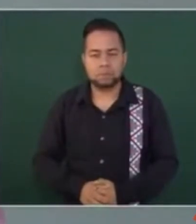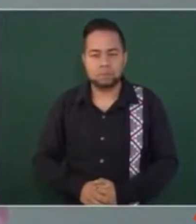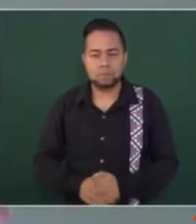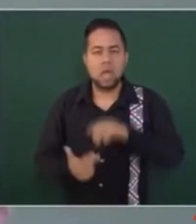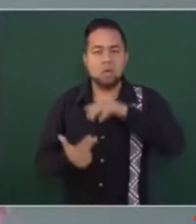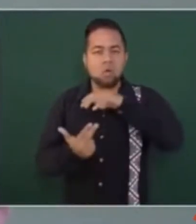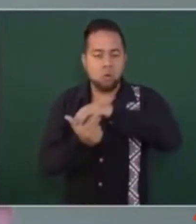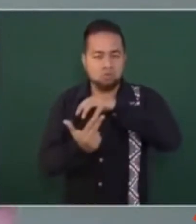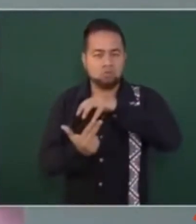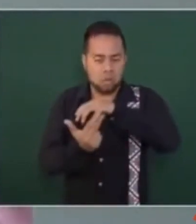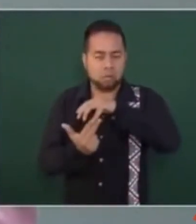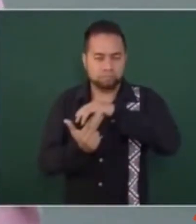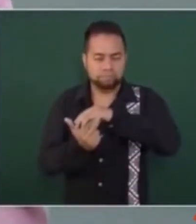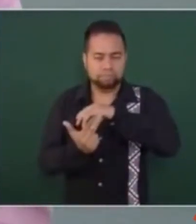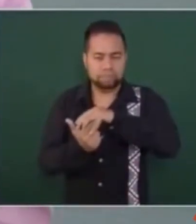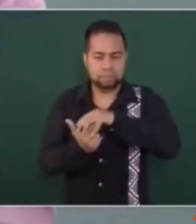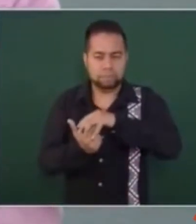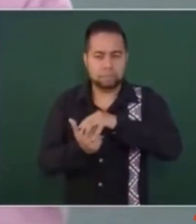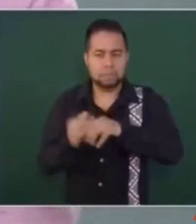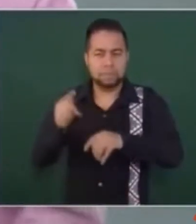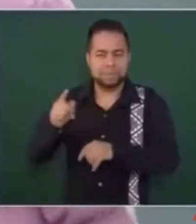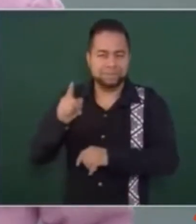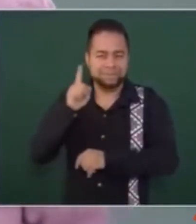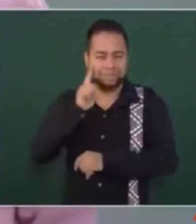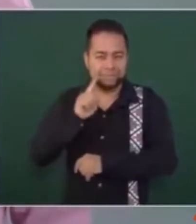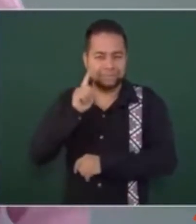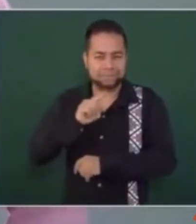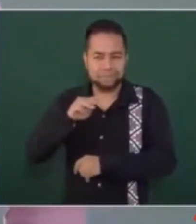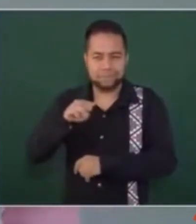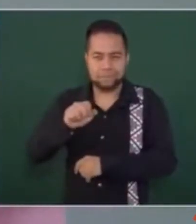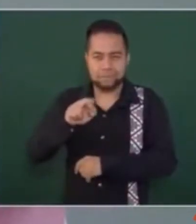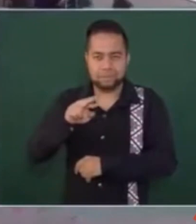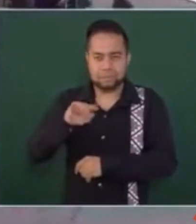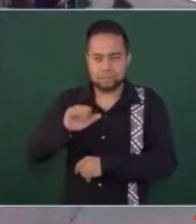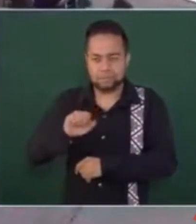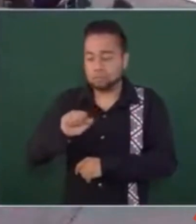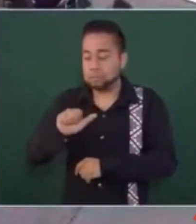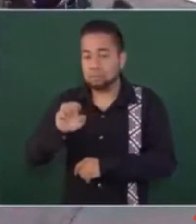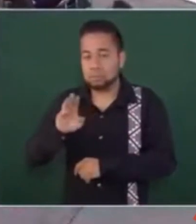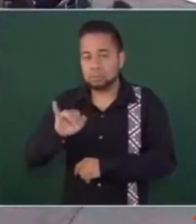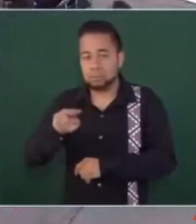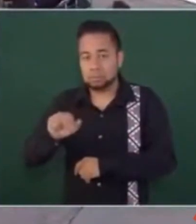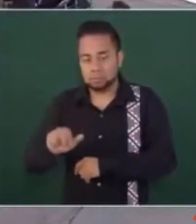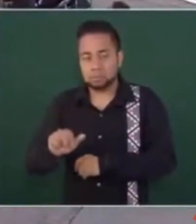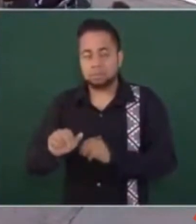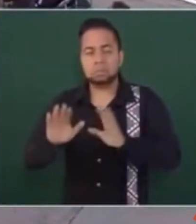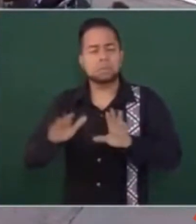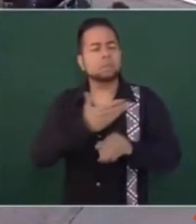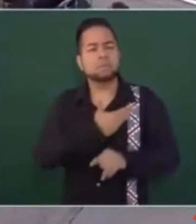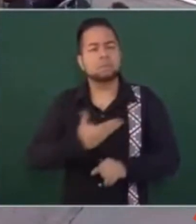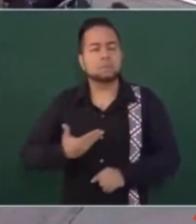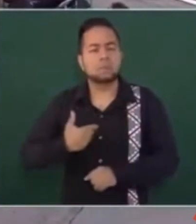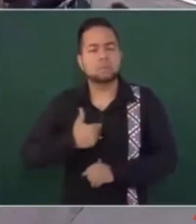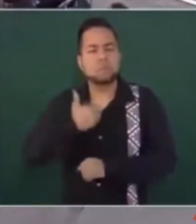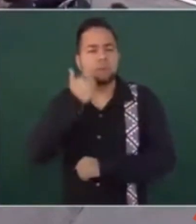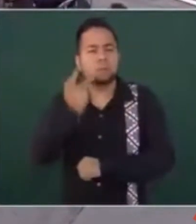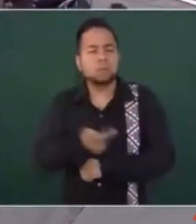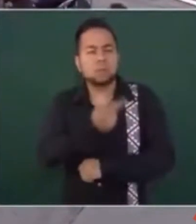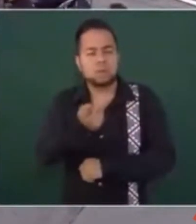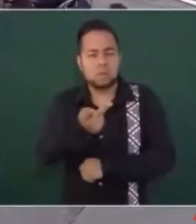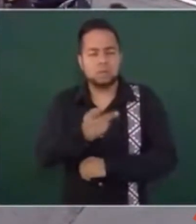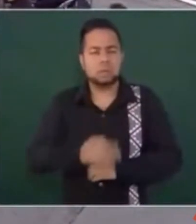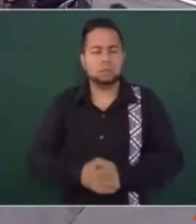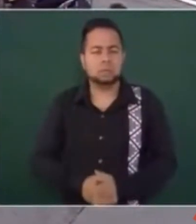Huautla, de María Sabina. Presidente, otra situación, preguntarle si ya tiene algún